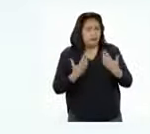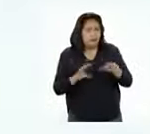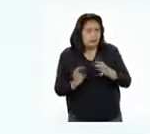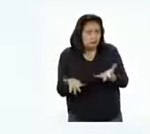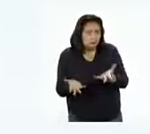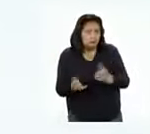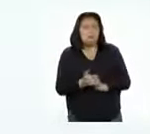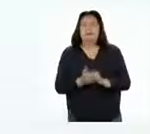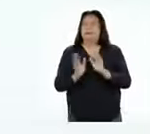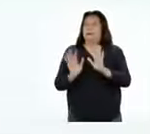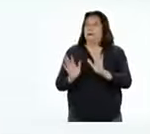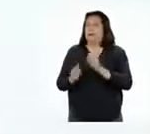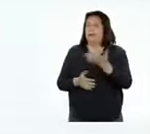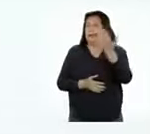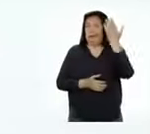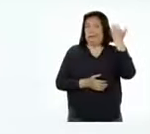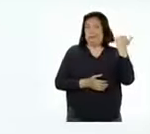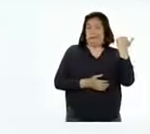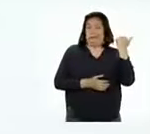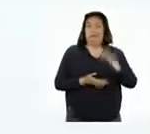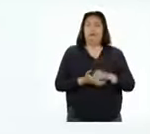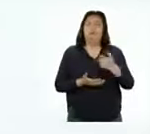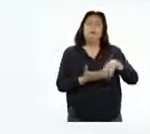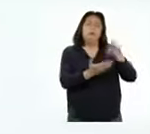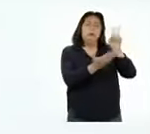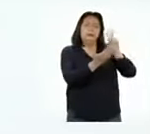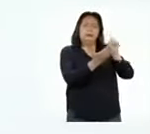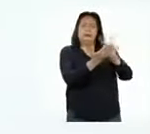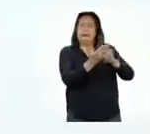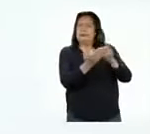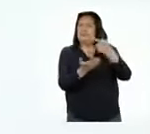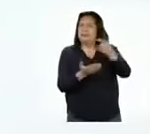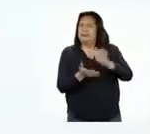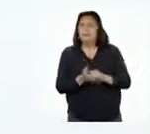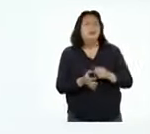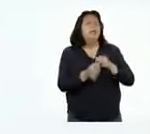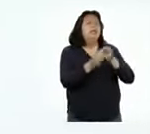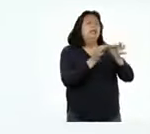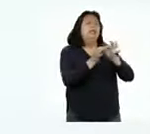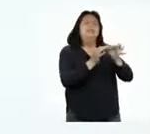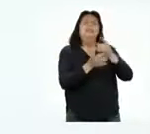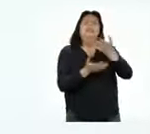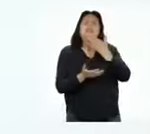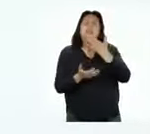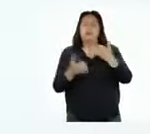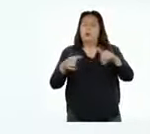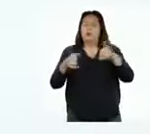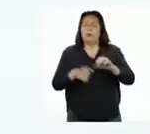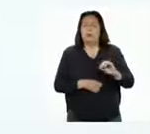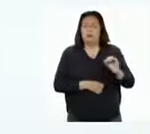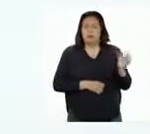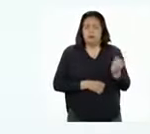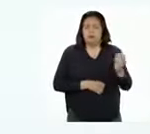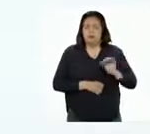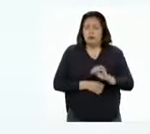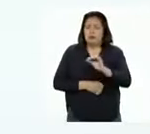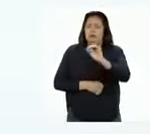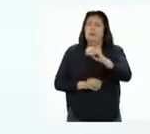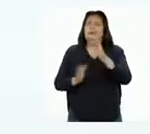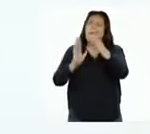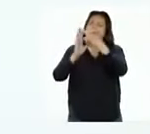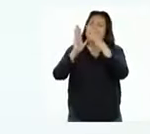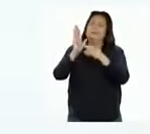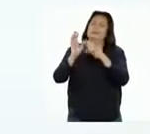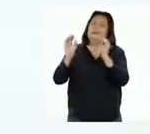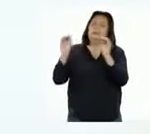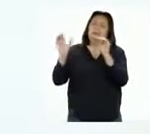En la actividad pasada leímos el manual de instrucciones de Ludo y adecuamos las reglas